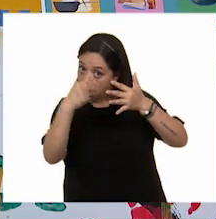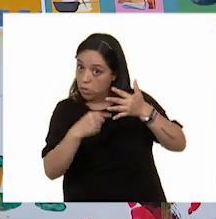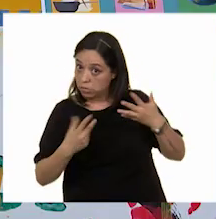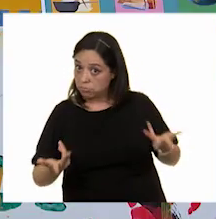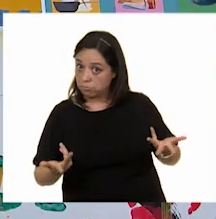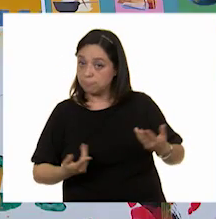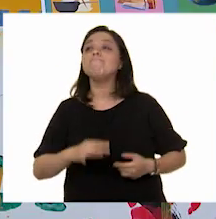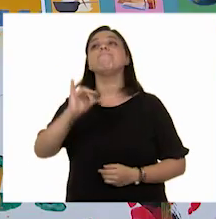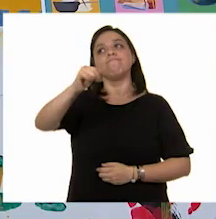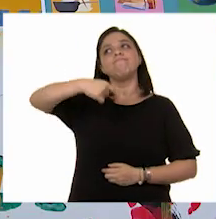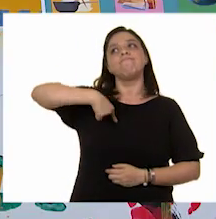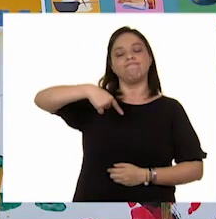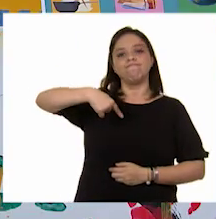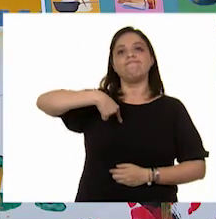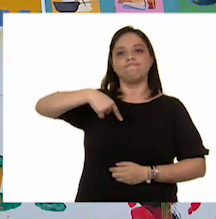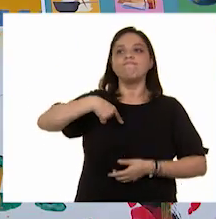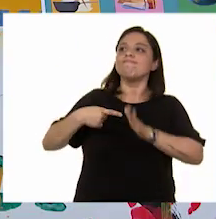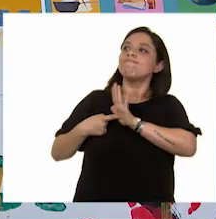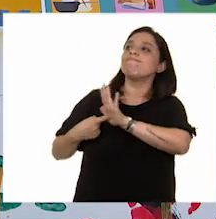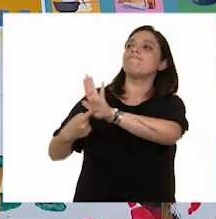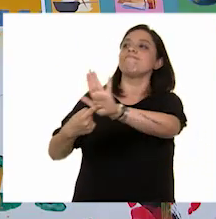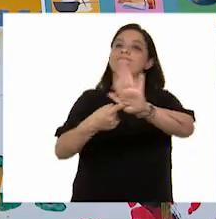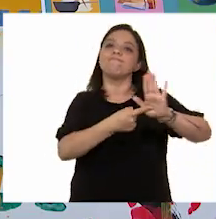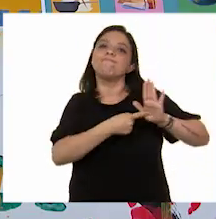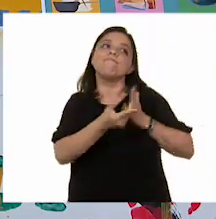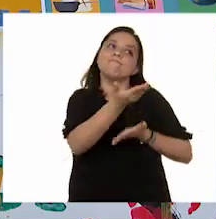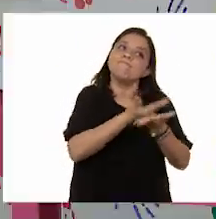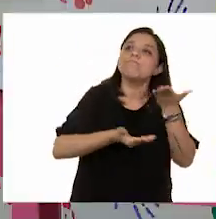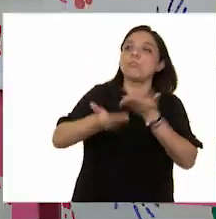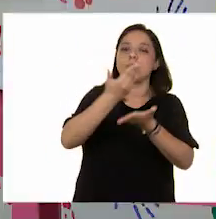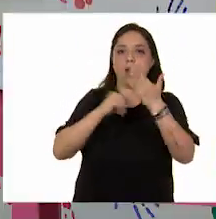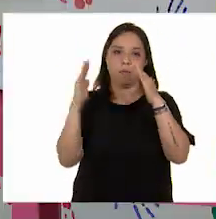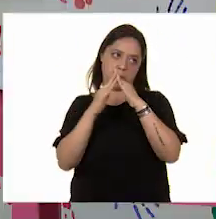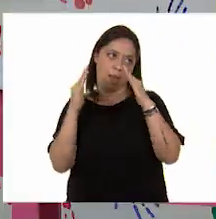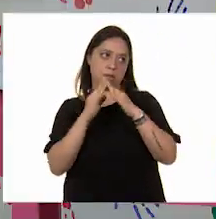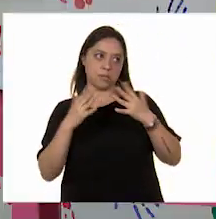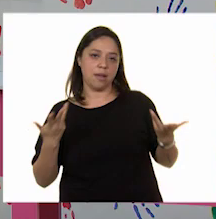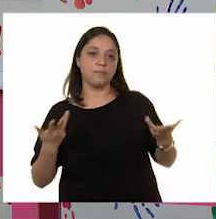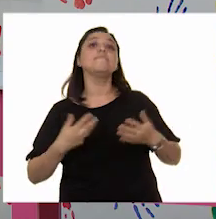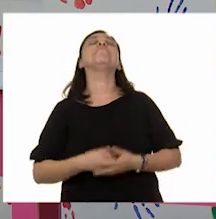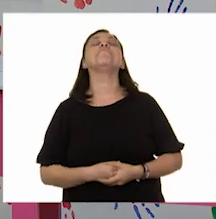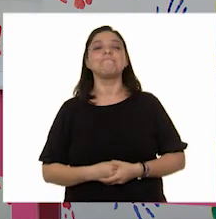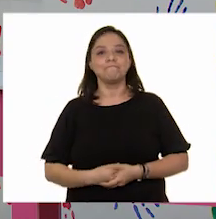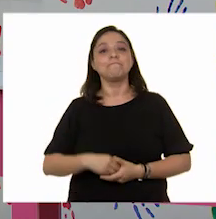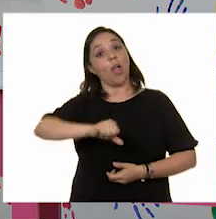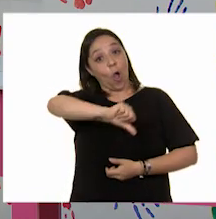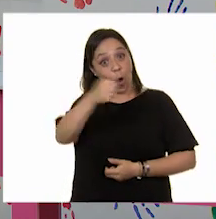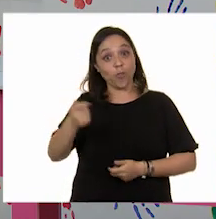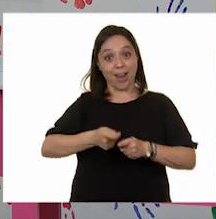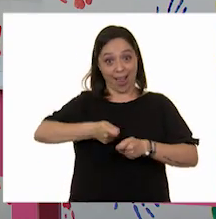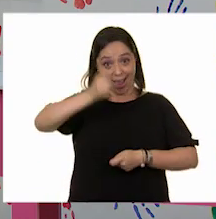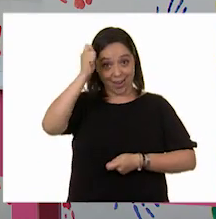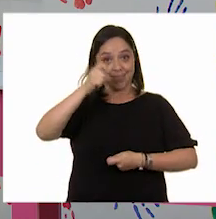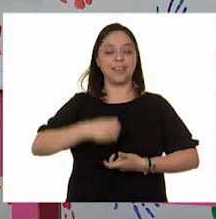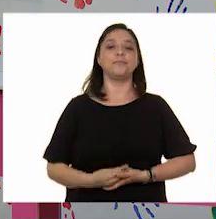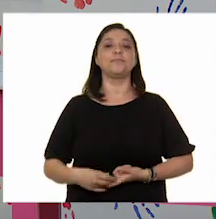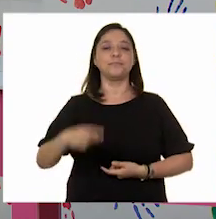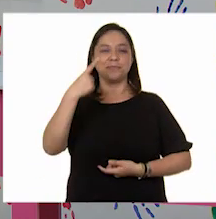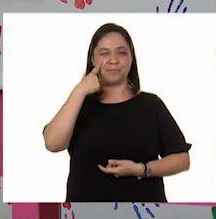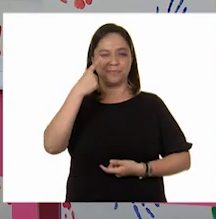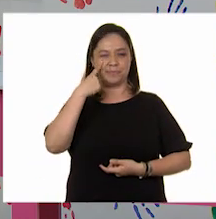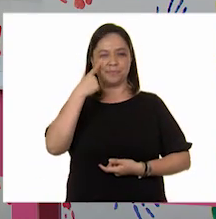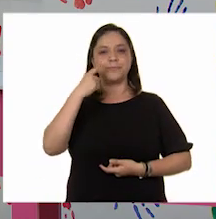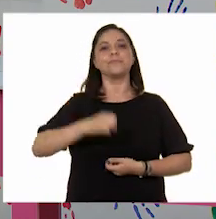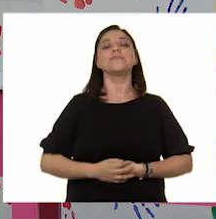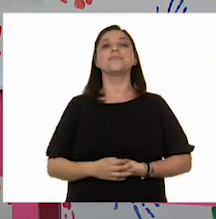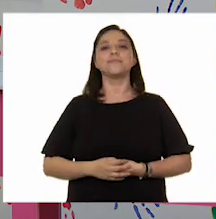Yo los voy a compartir a todos en mi casa. Muy bien. Y ahora vamos a cantar la siguiente carta de nuestra Lotería del